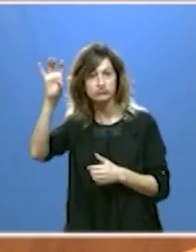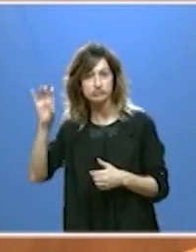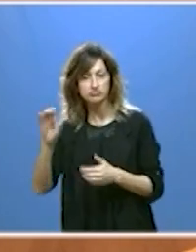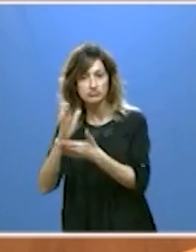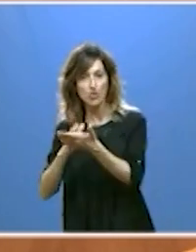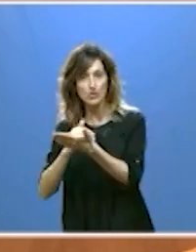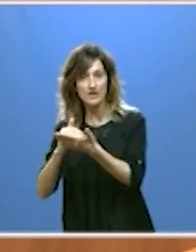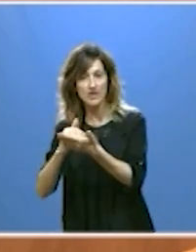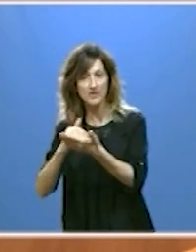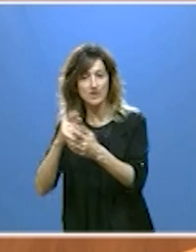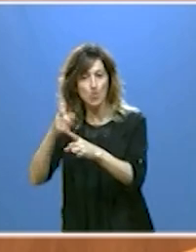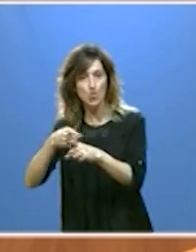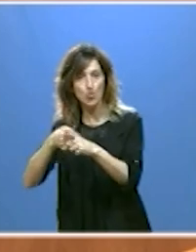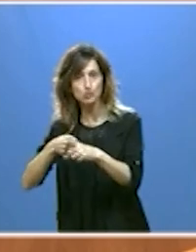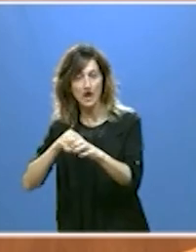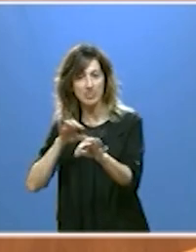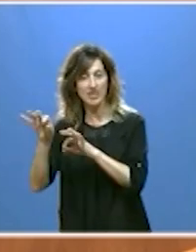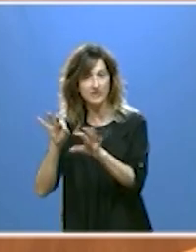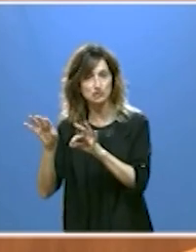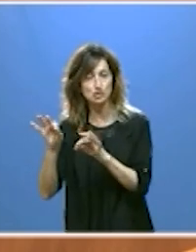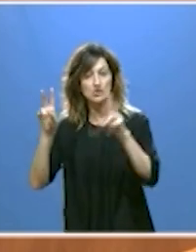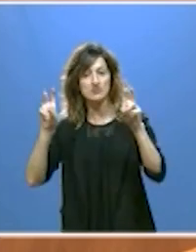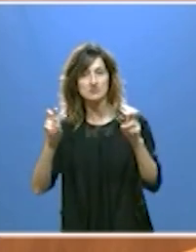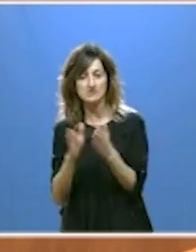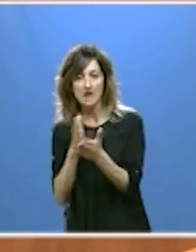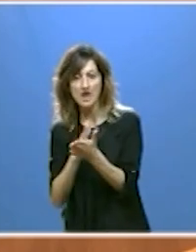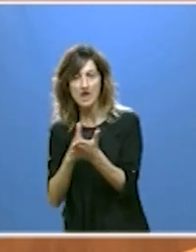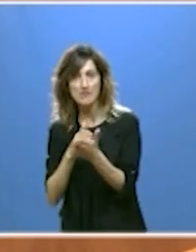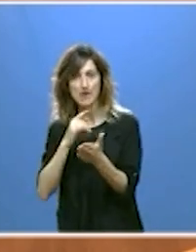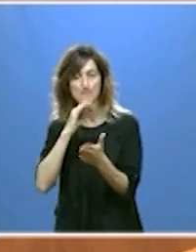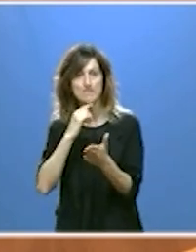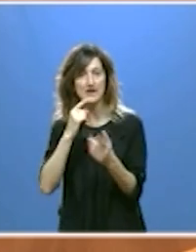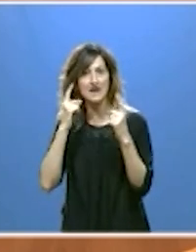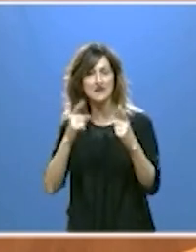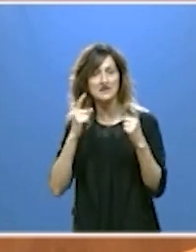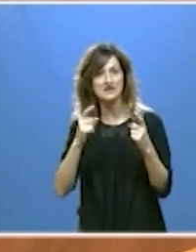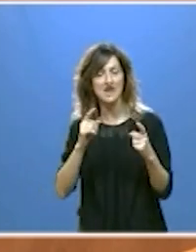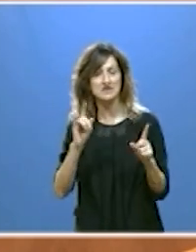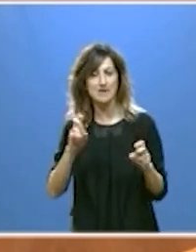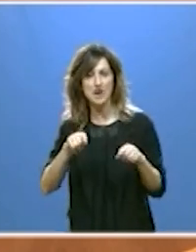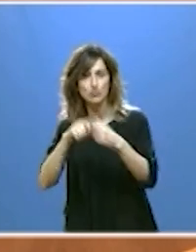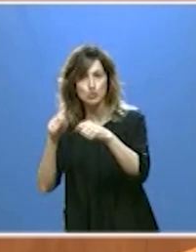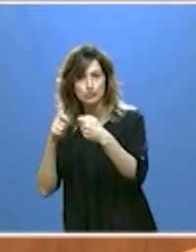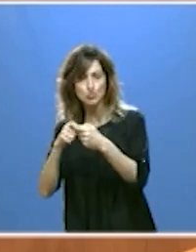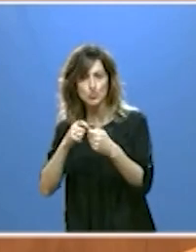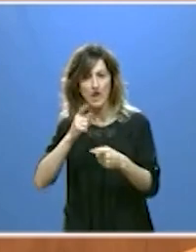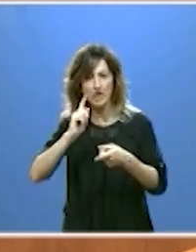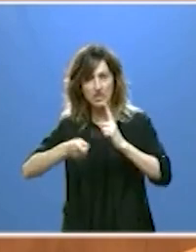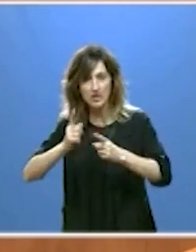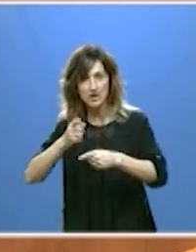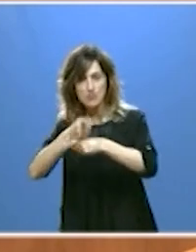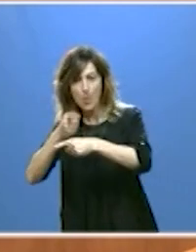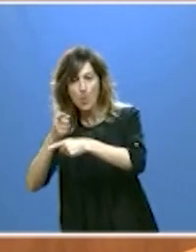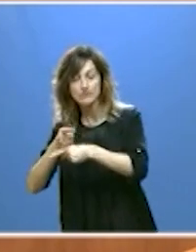usan su margen de decisión sobre el temario para una escalada identitaria de ruptura y adoctrinamiento,